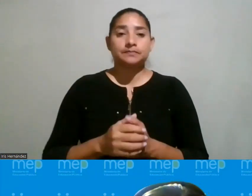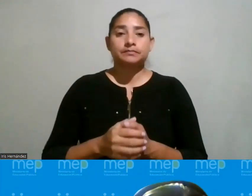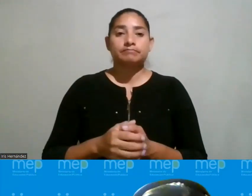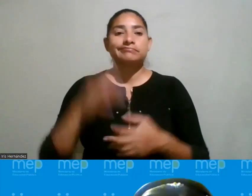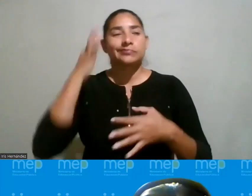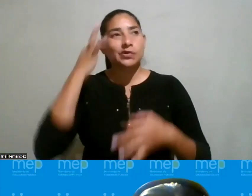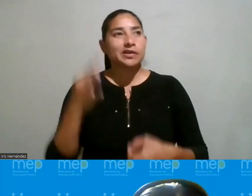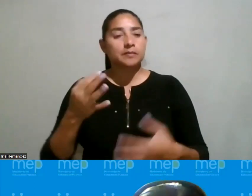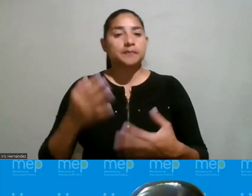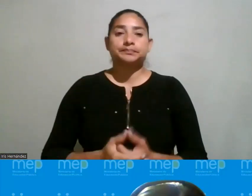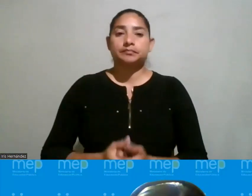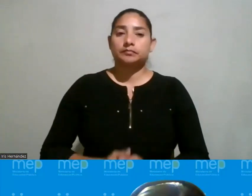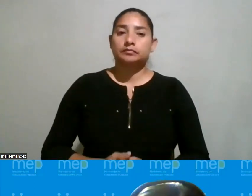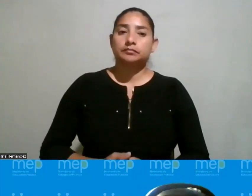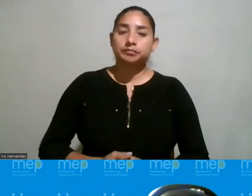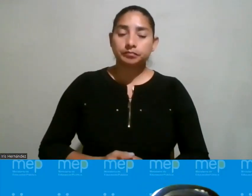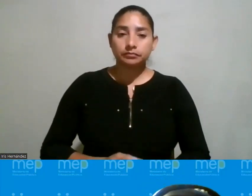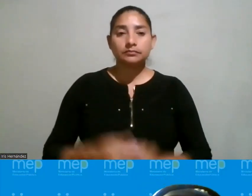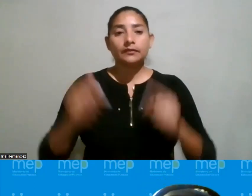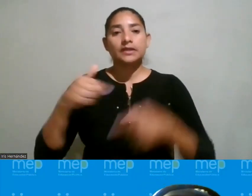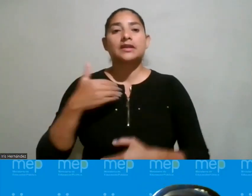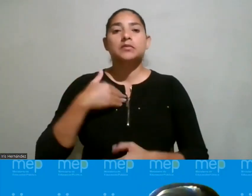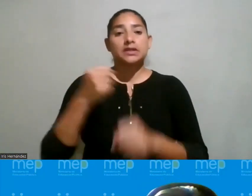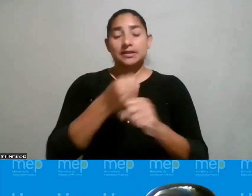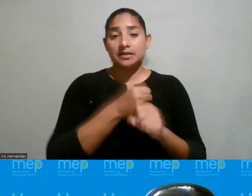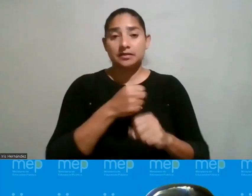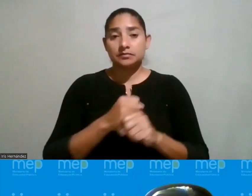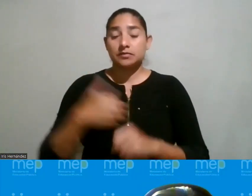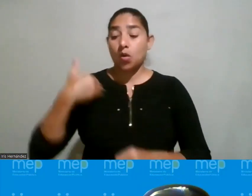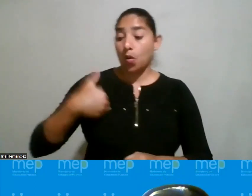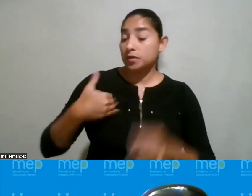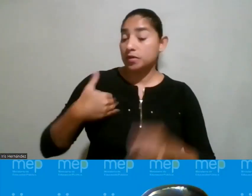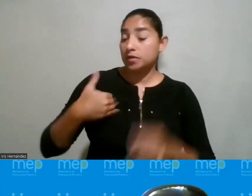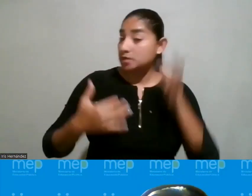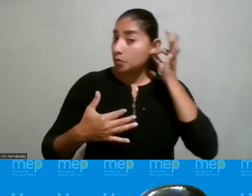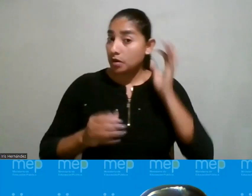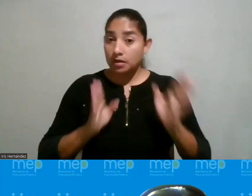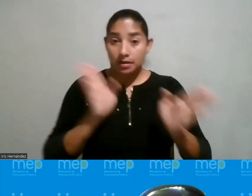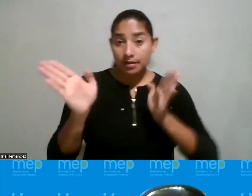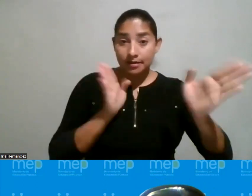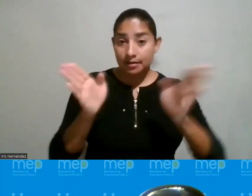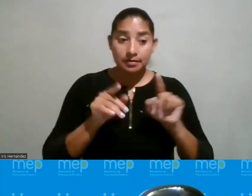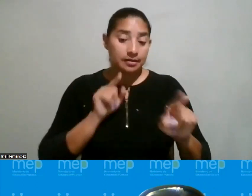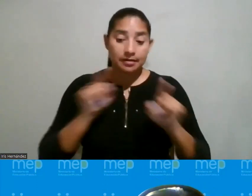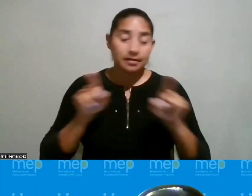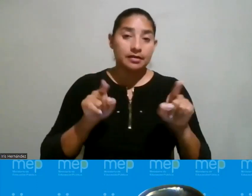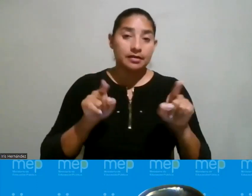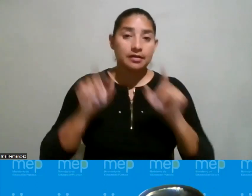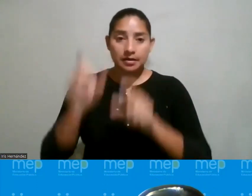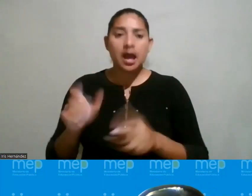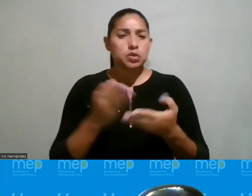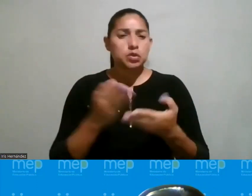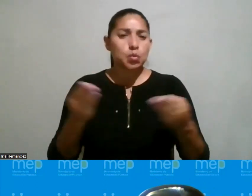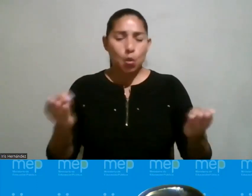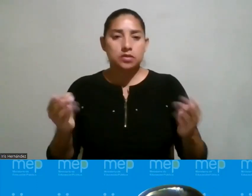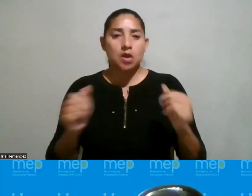a ver aquí tenemos que trabajar a hombres y a mujeres ¿verdad? tal vez en algunas cosas con